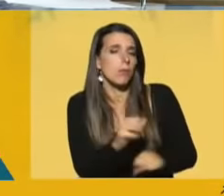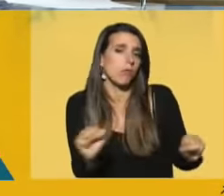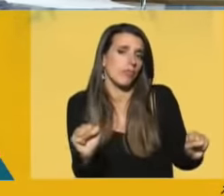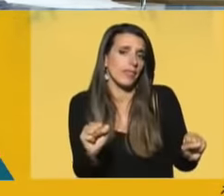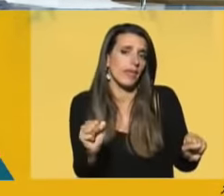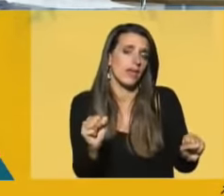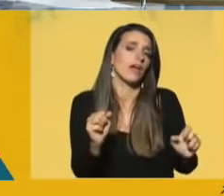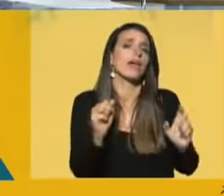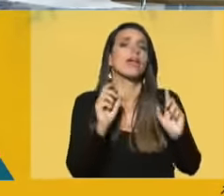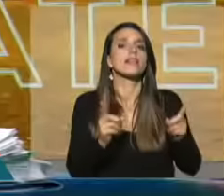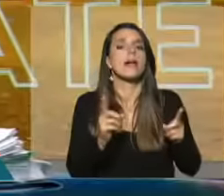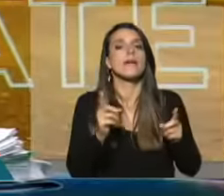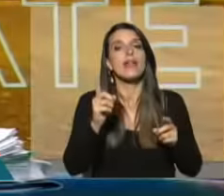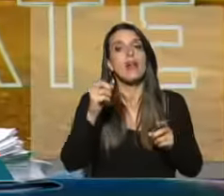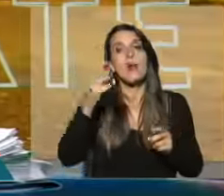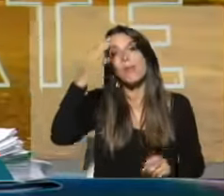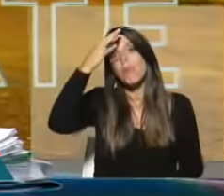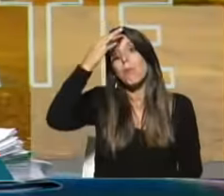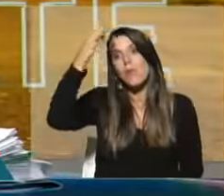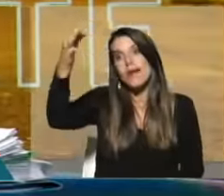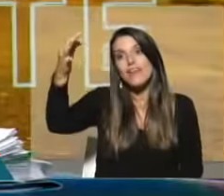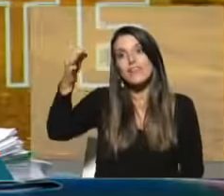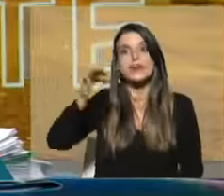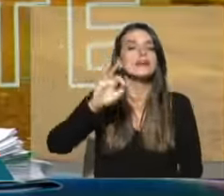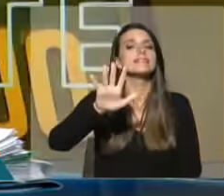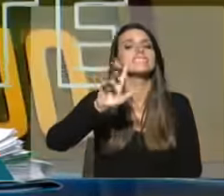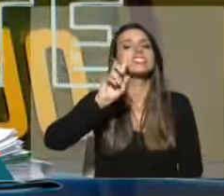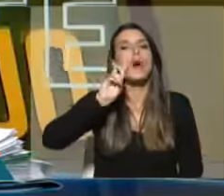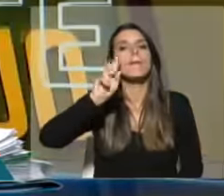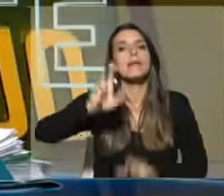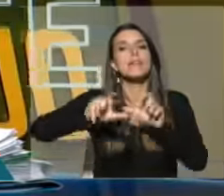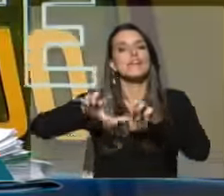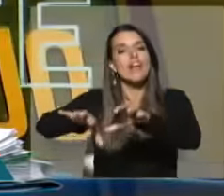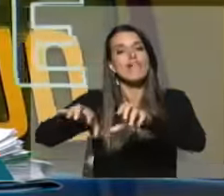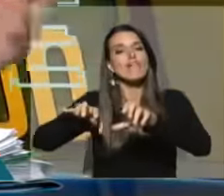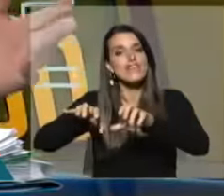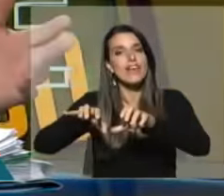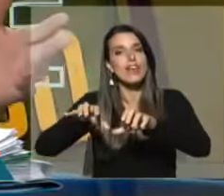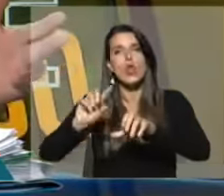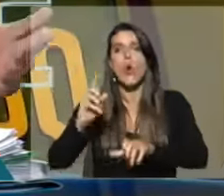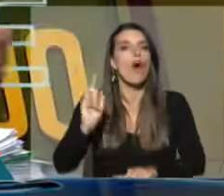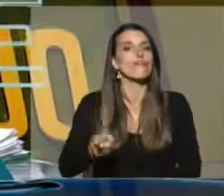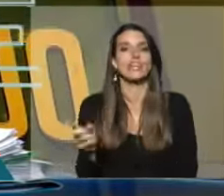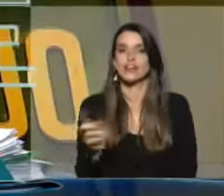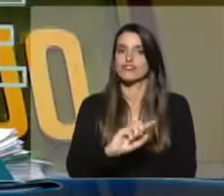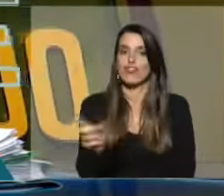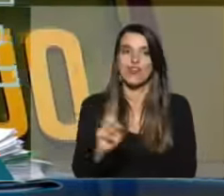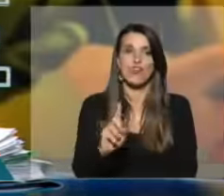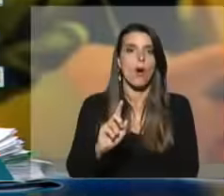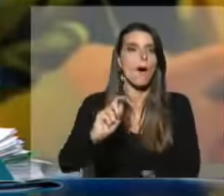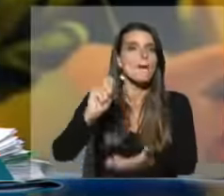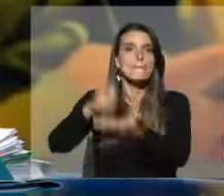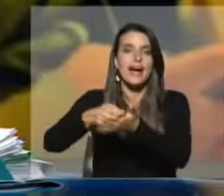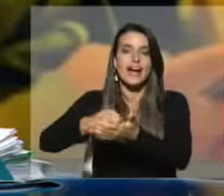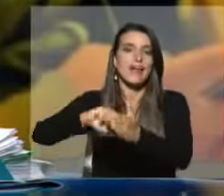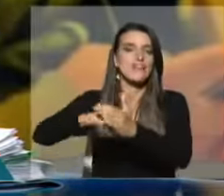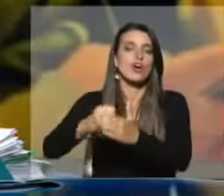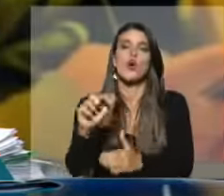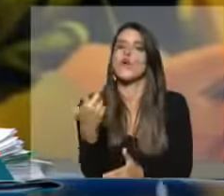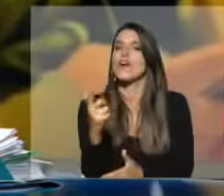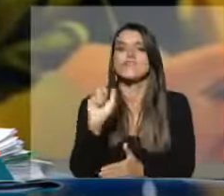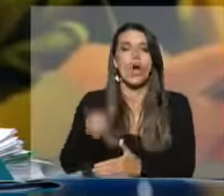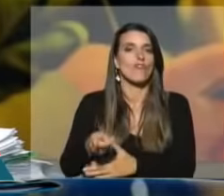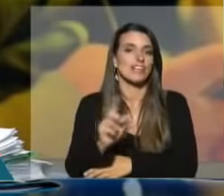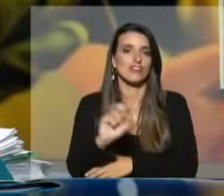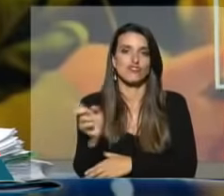Y en los pueblos de menos de 5.000 personas no había obligación de pagar por banco. No